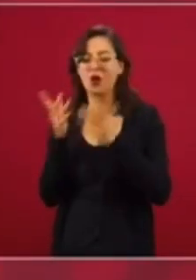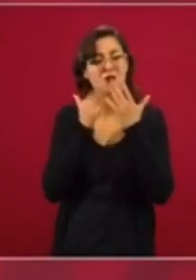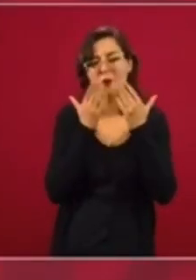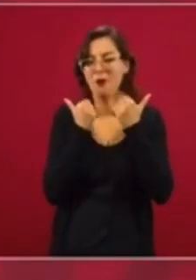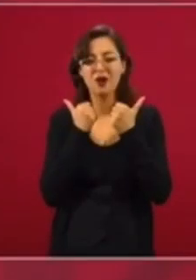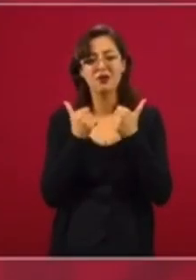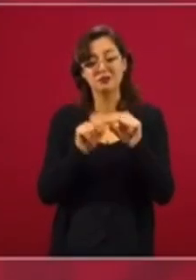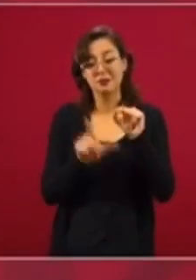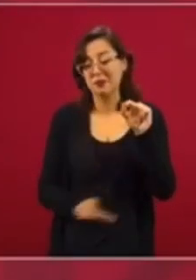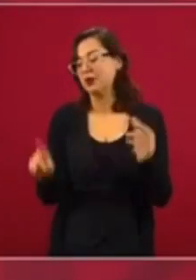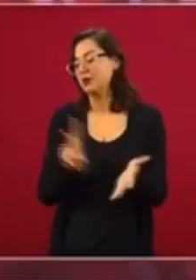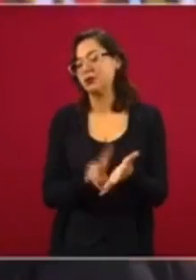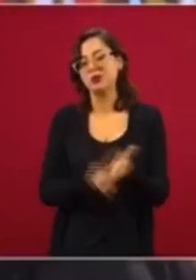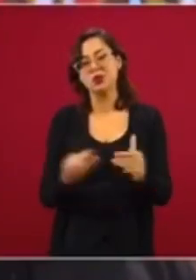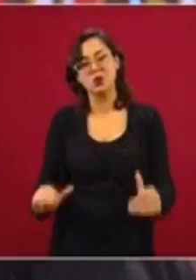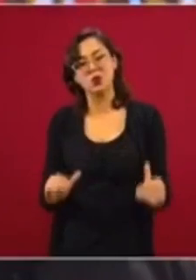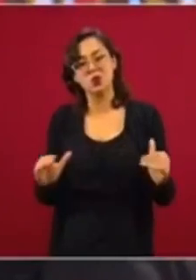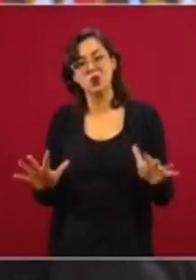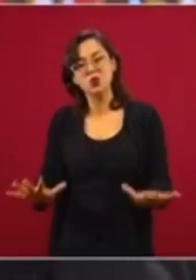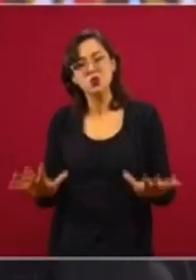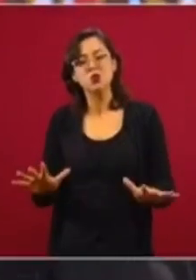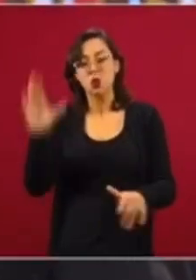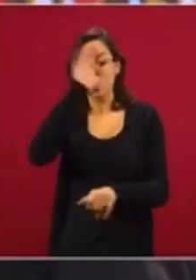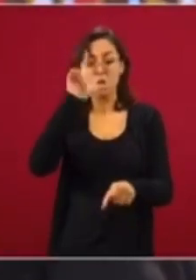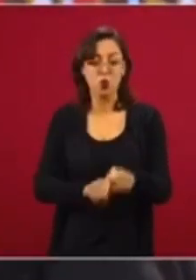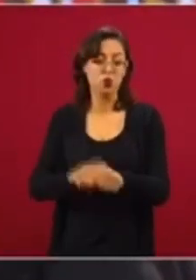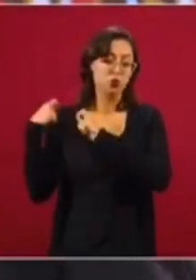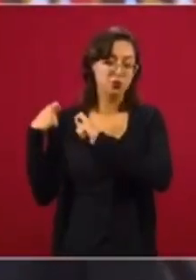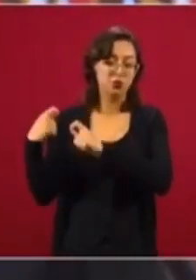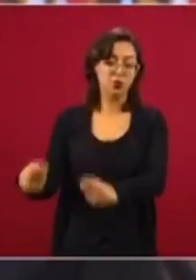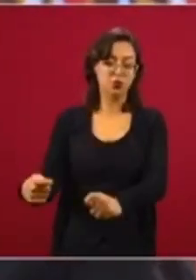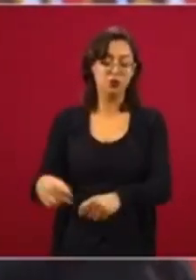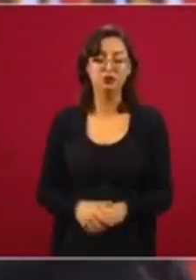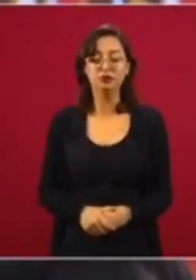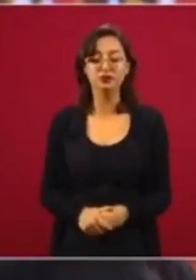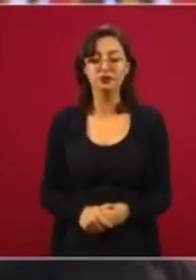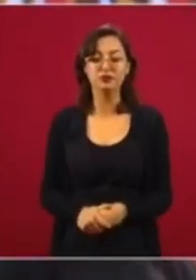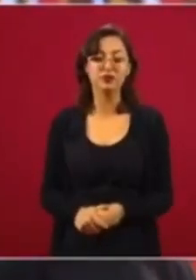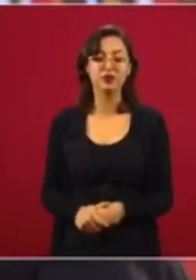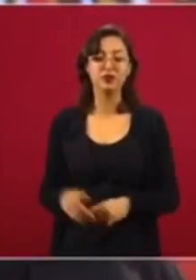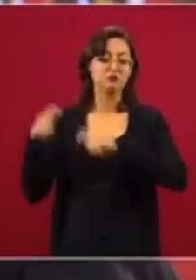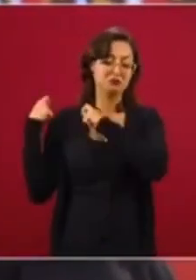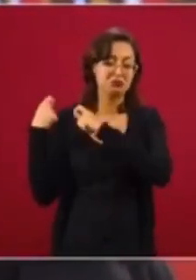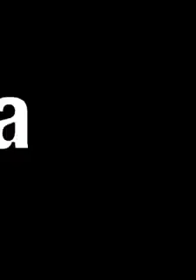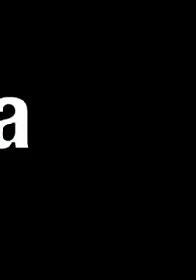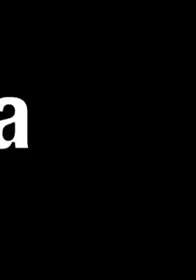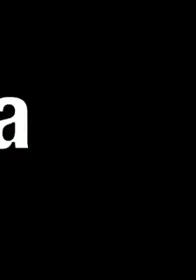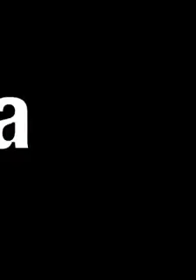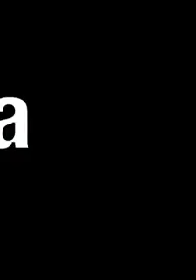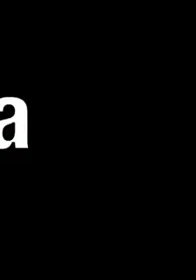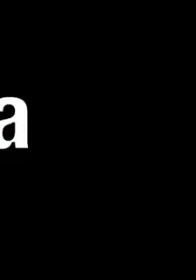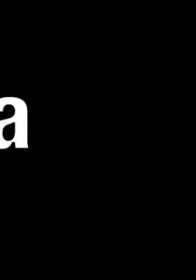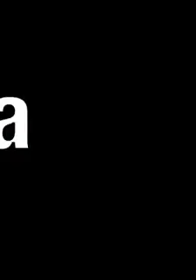es la grandeza de México. O sea, su cultura, esas tradiciones, esas costumbres, esos hábitos.